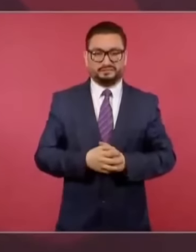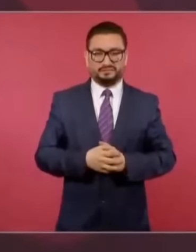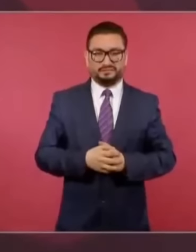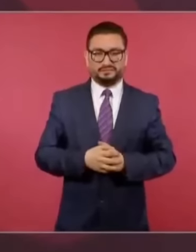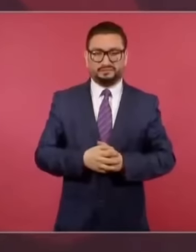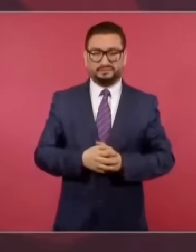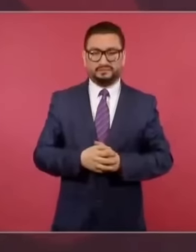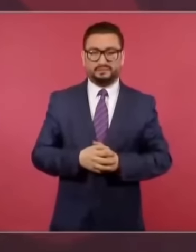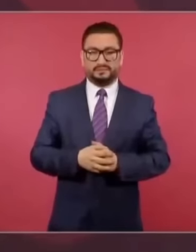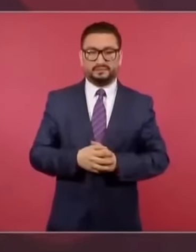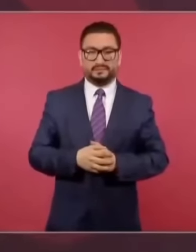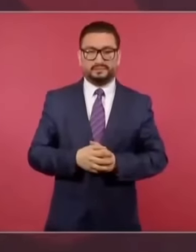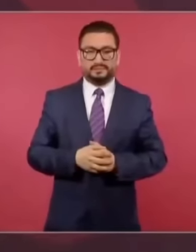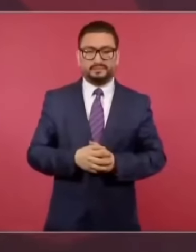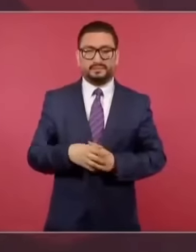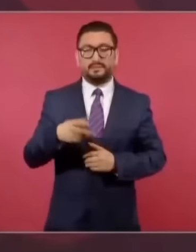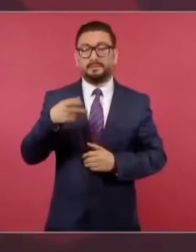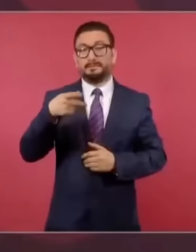pero